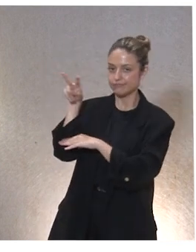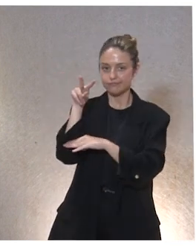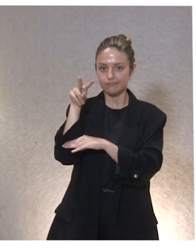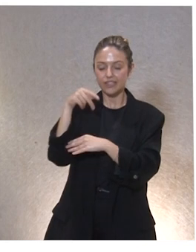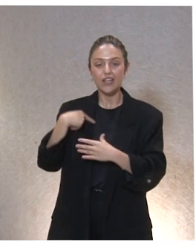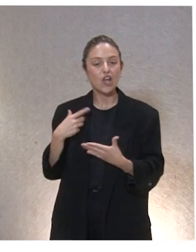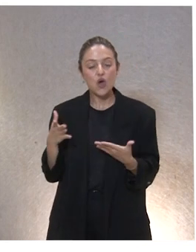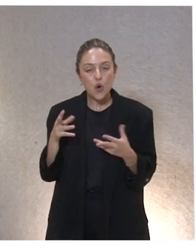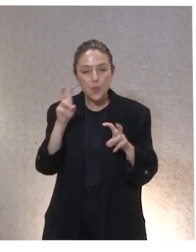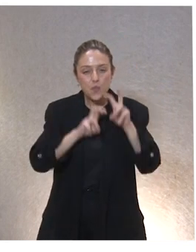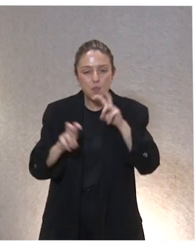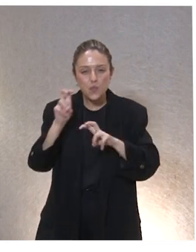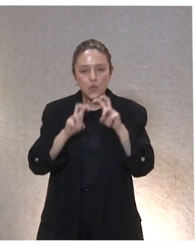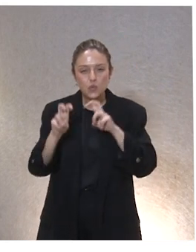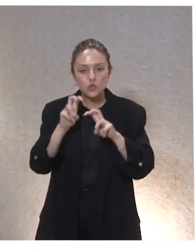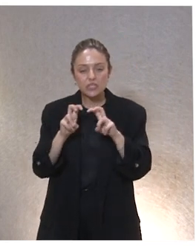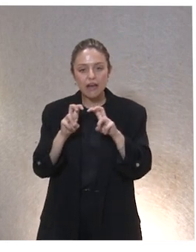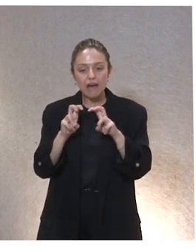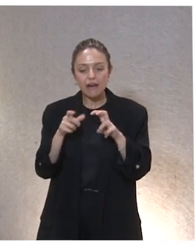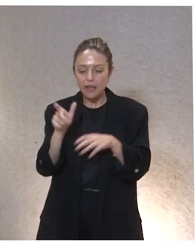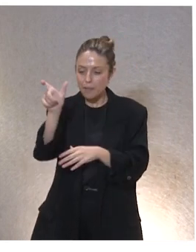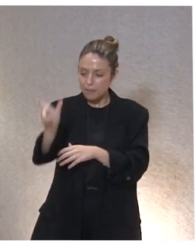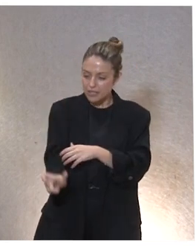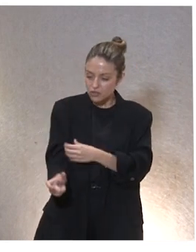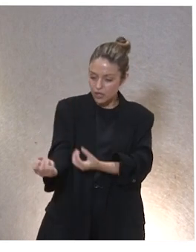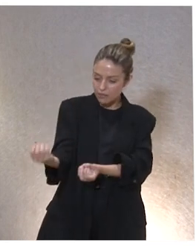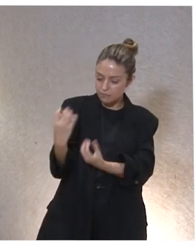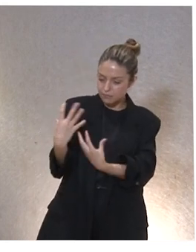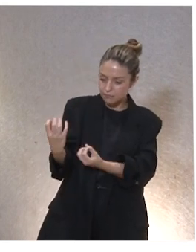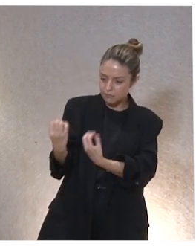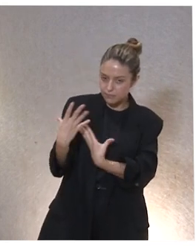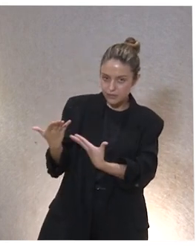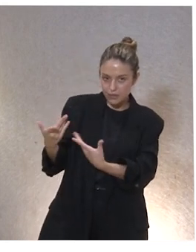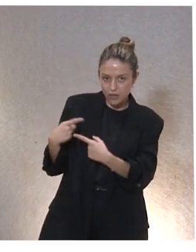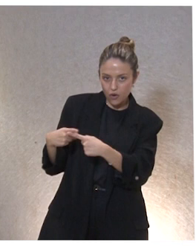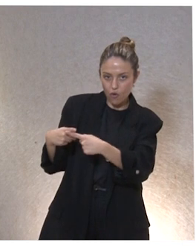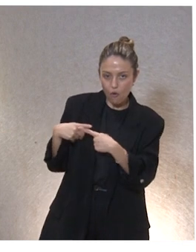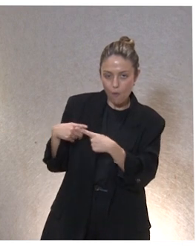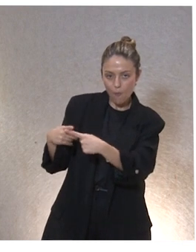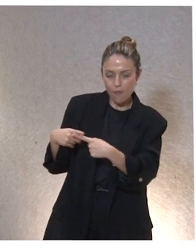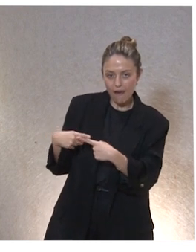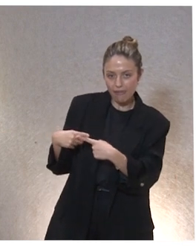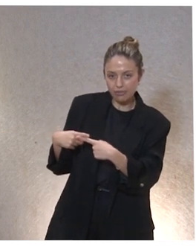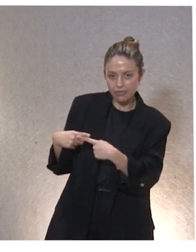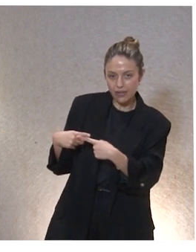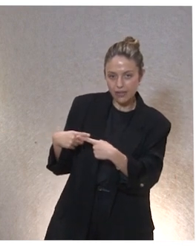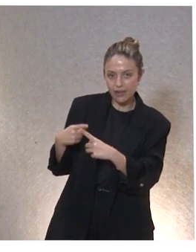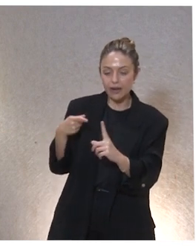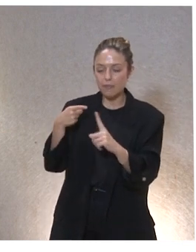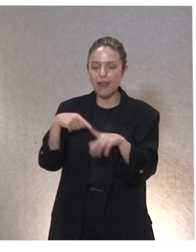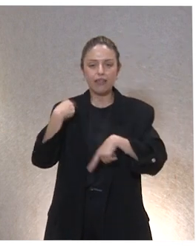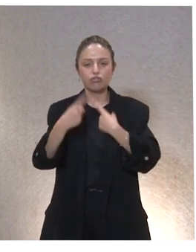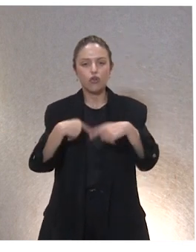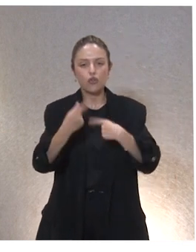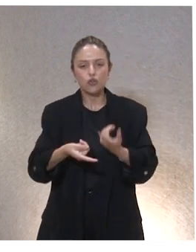buscar todo eso que la persona nos puede decir y puede compartir con nosotros a la hora de decidir lo que es su día a día